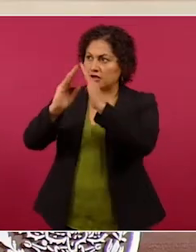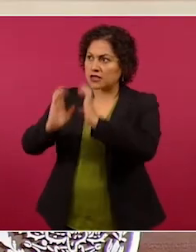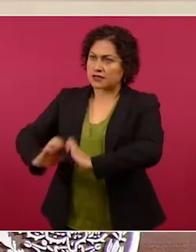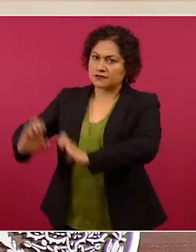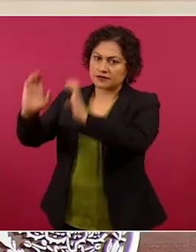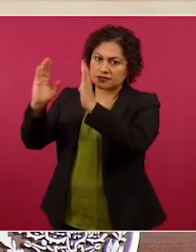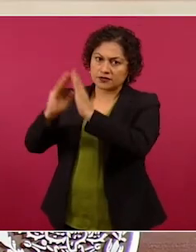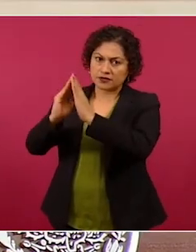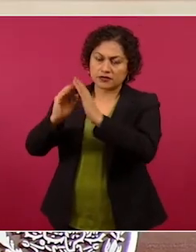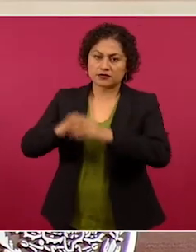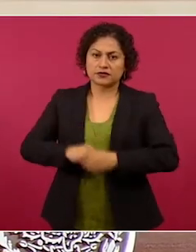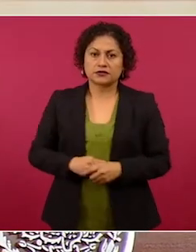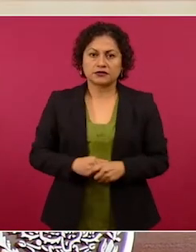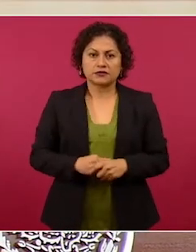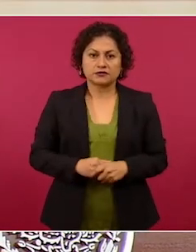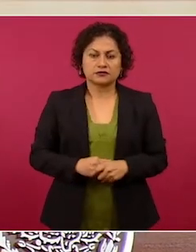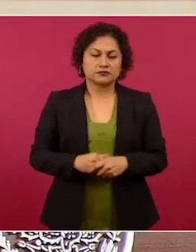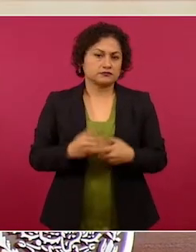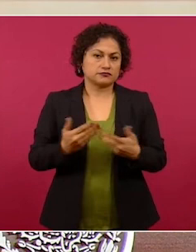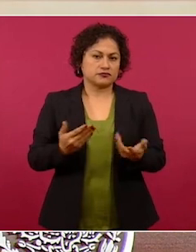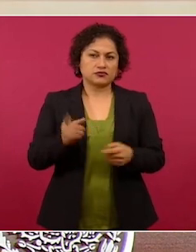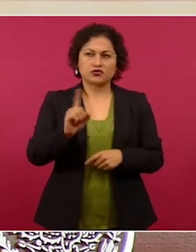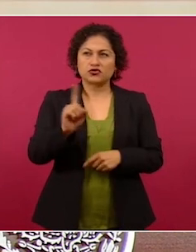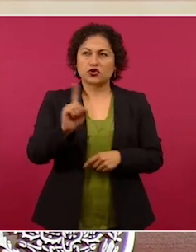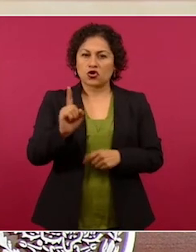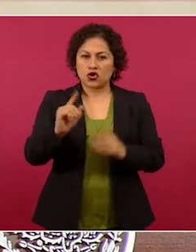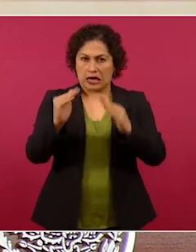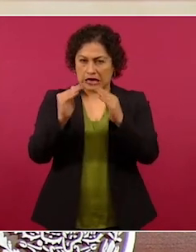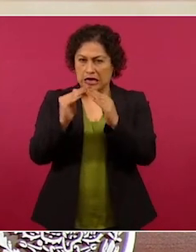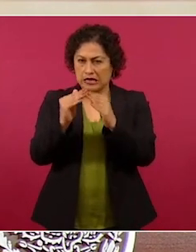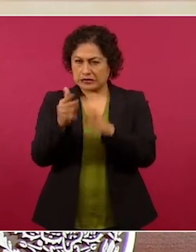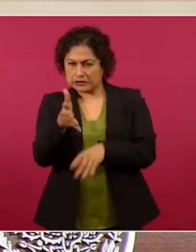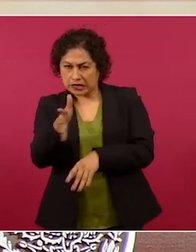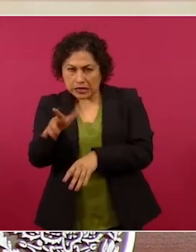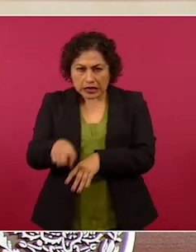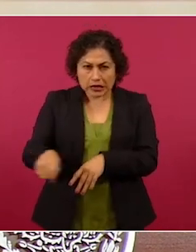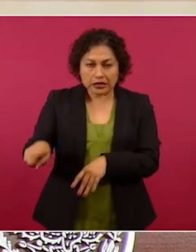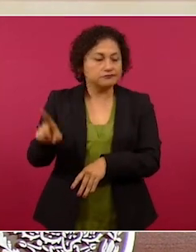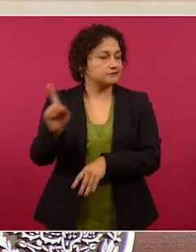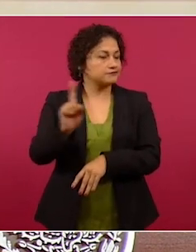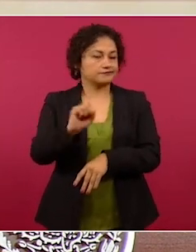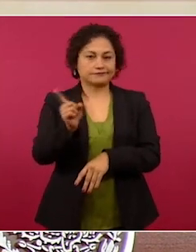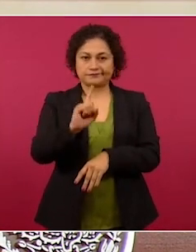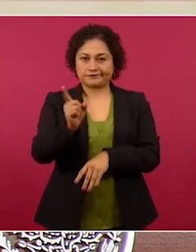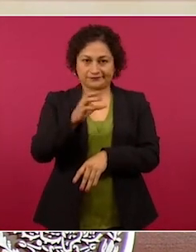los trabajadores o las clases medias. No, no, no,